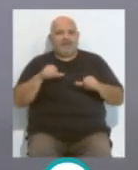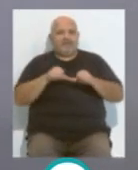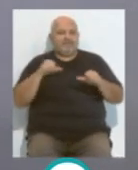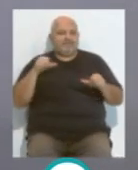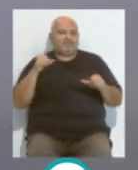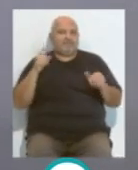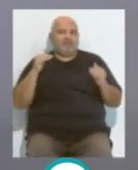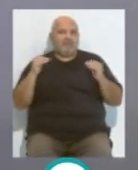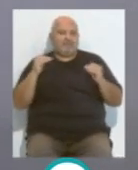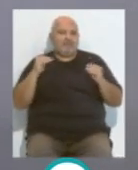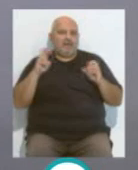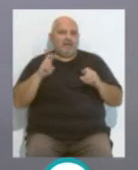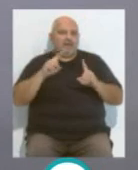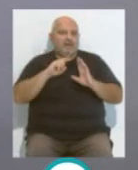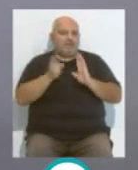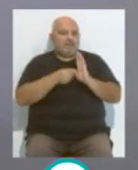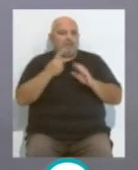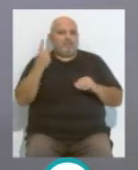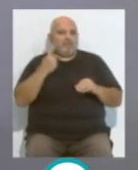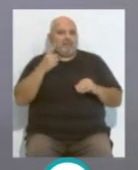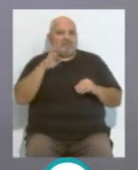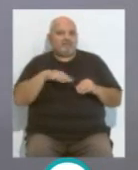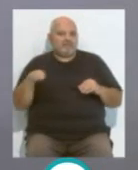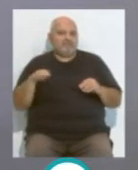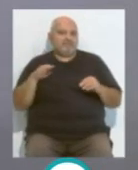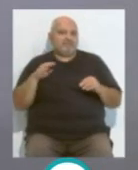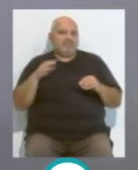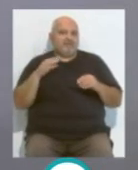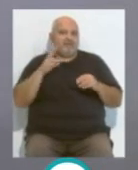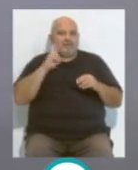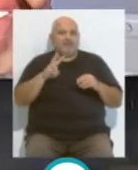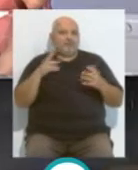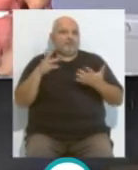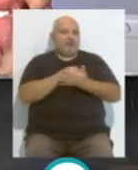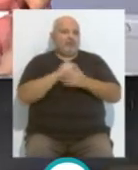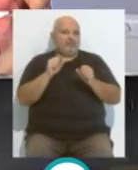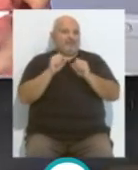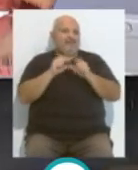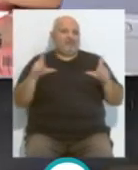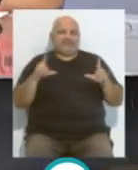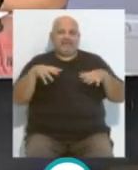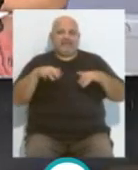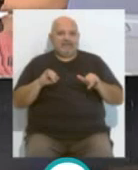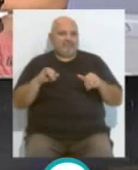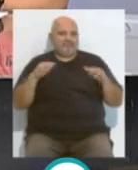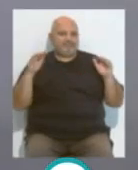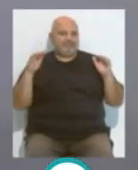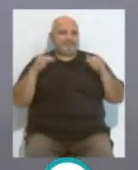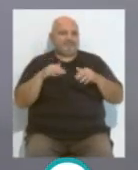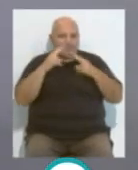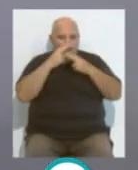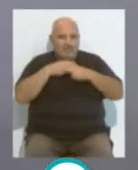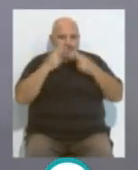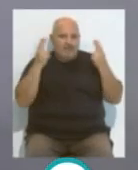estado una temporada entera en primera división y se hayan podido ver todos los partidos por televisión, pero el